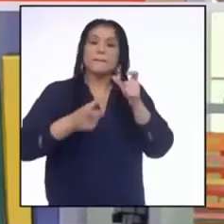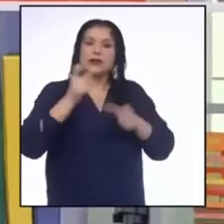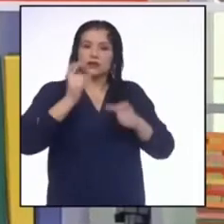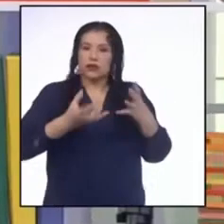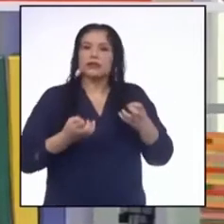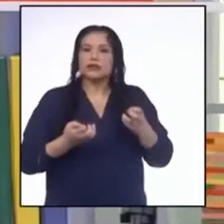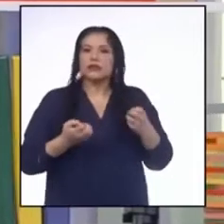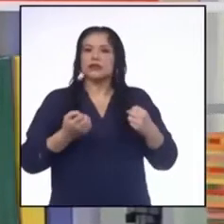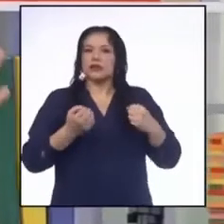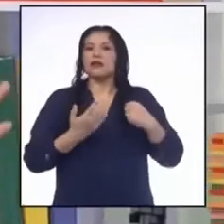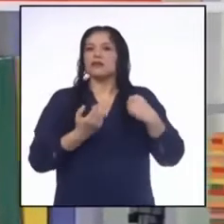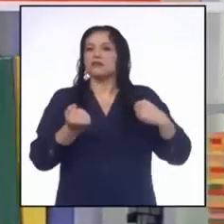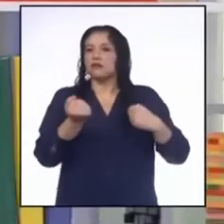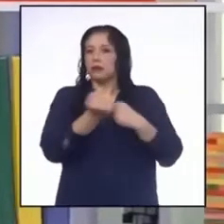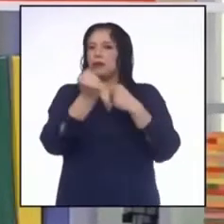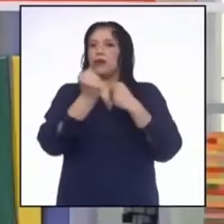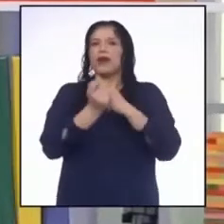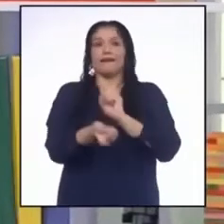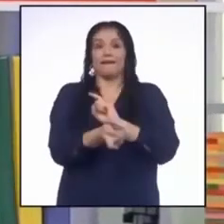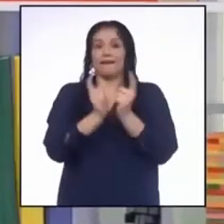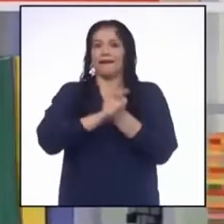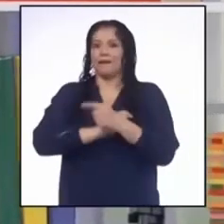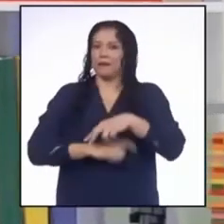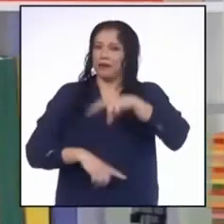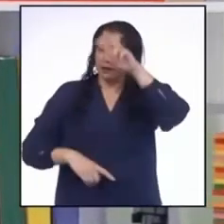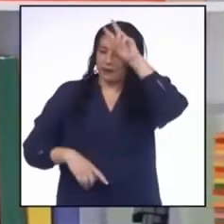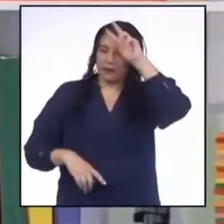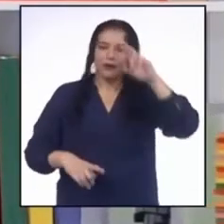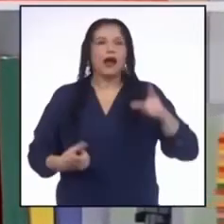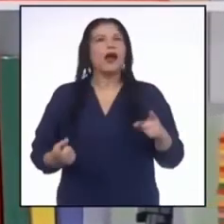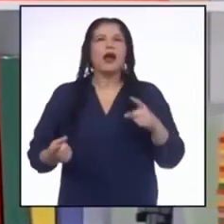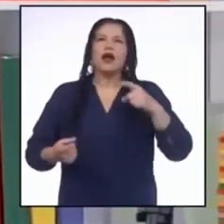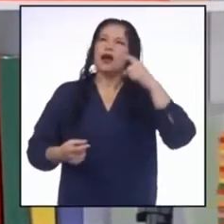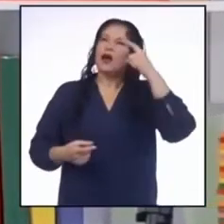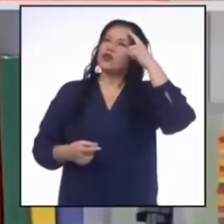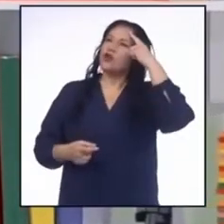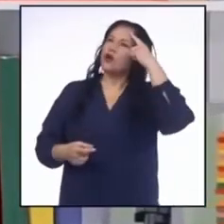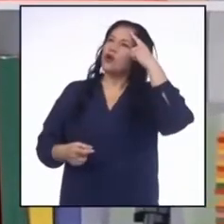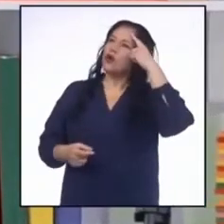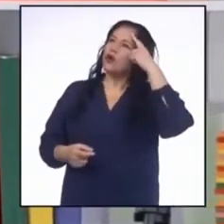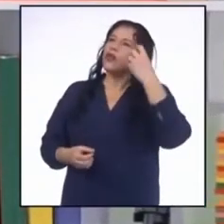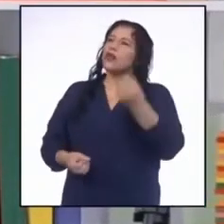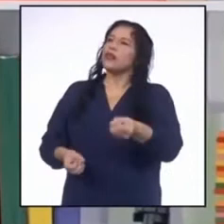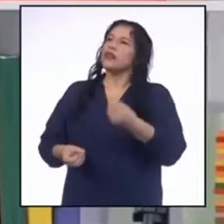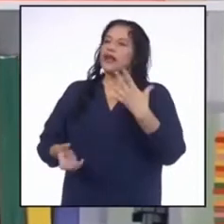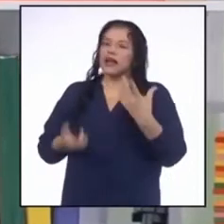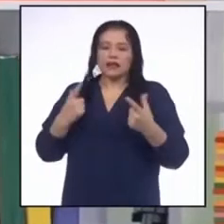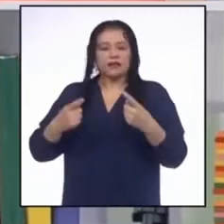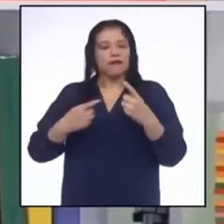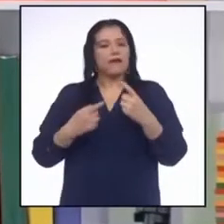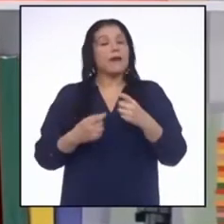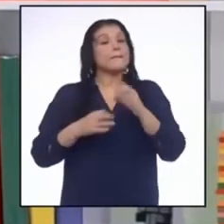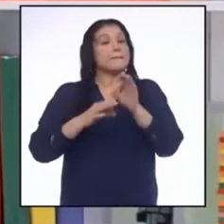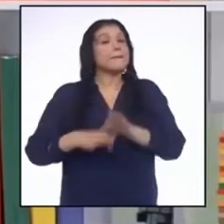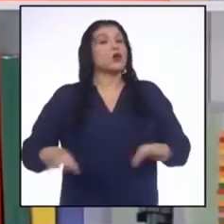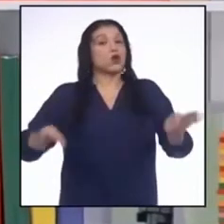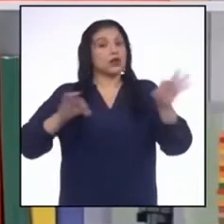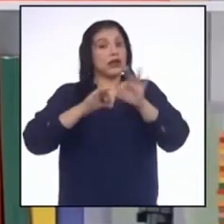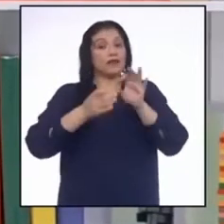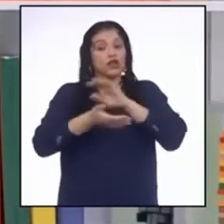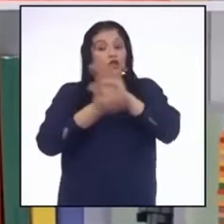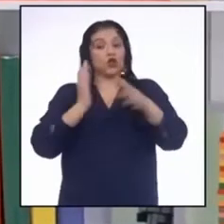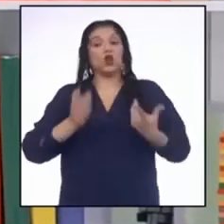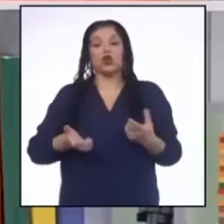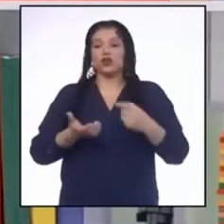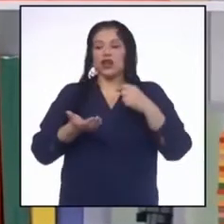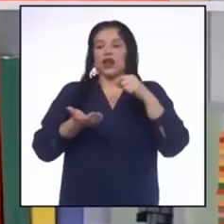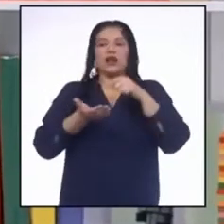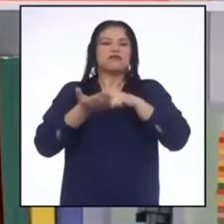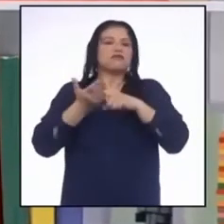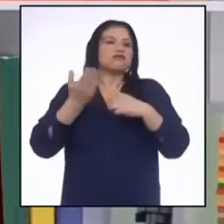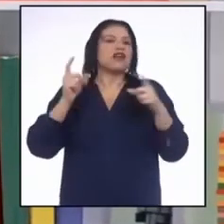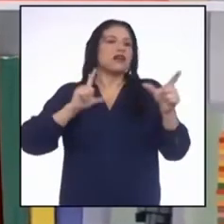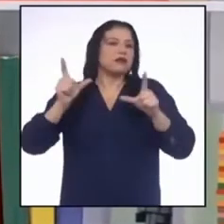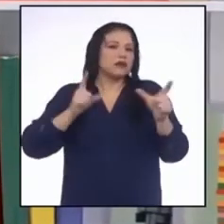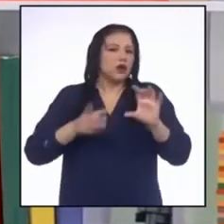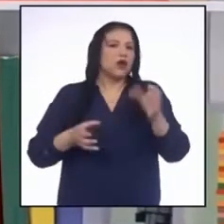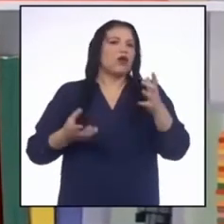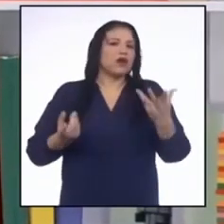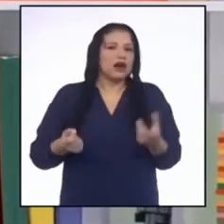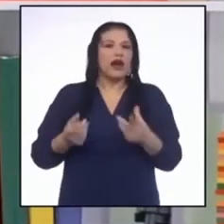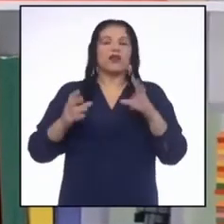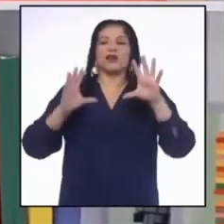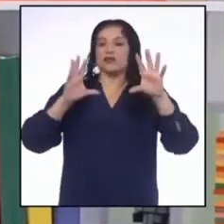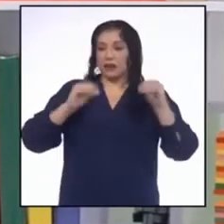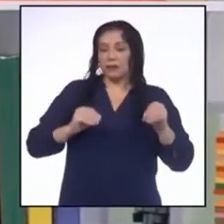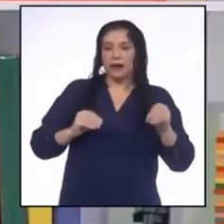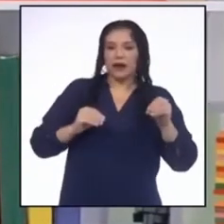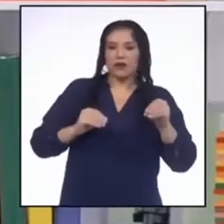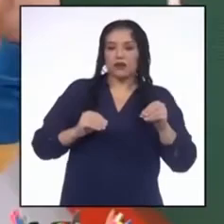Una vez escuché que es importante desconectar todos los artefactos eléctricos apagados porque aunque estén apagados